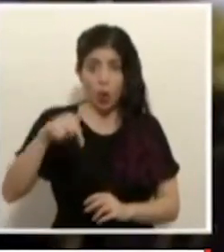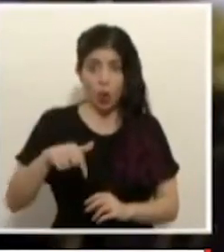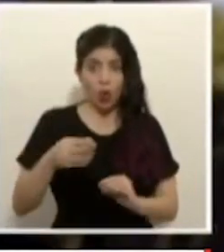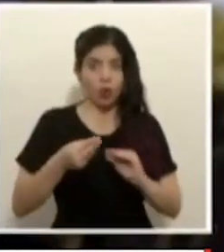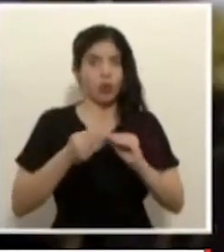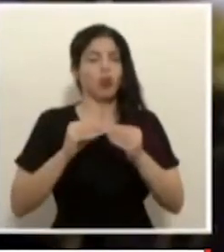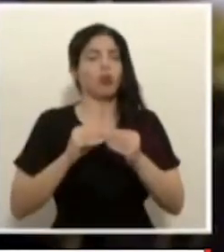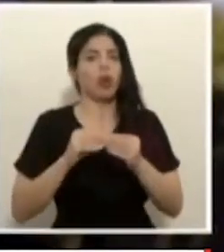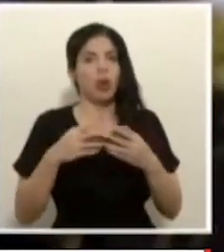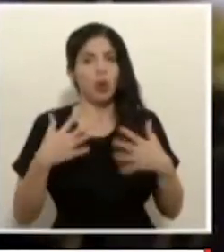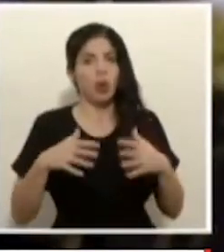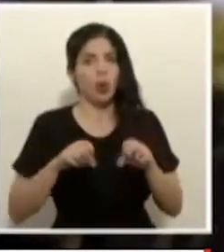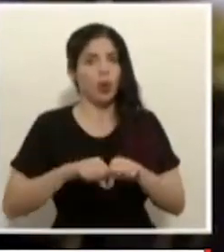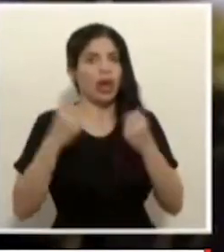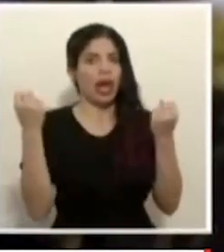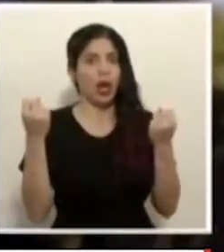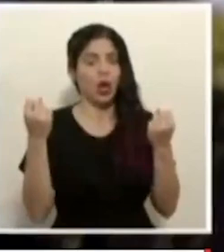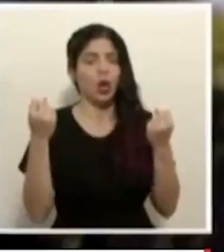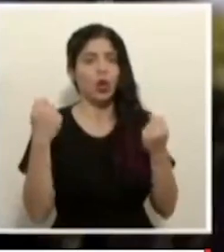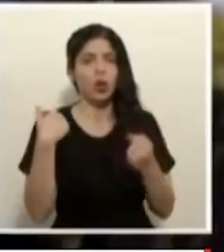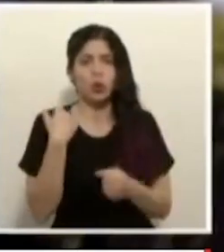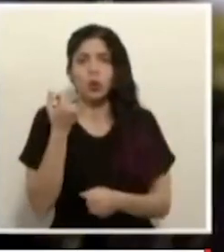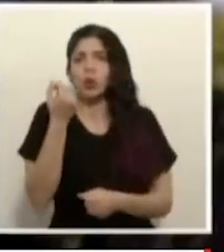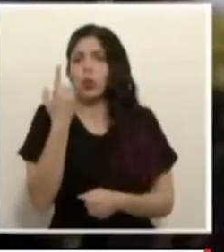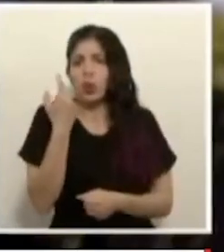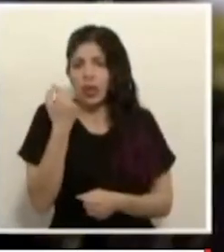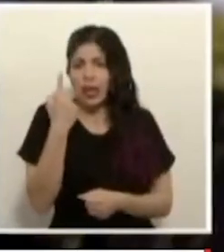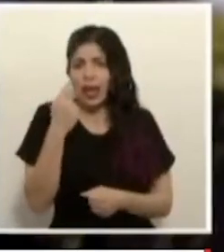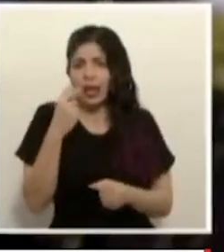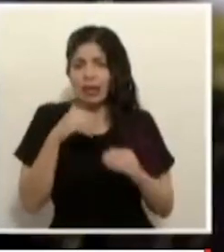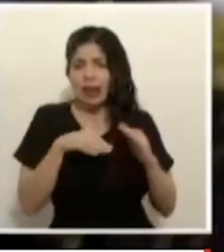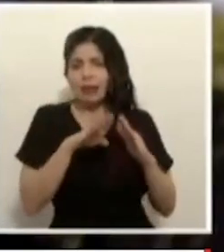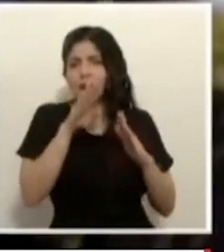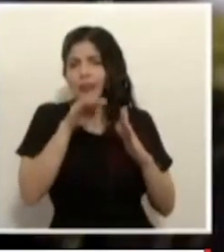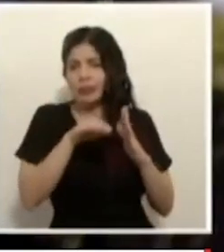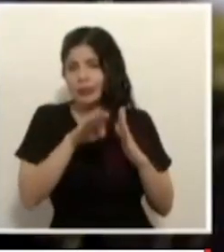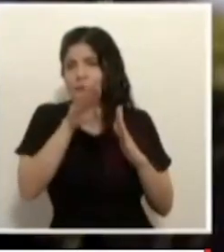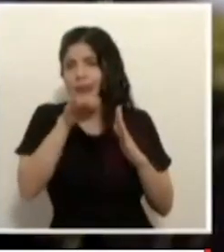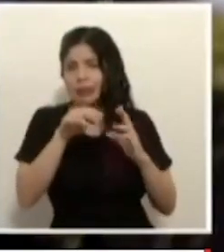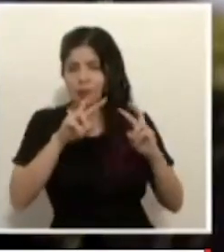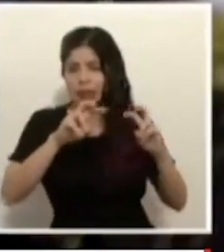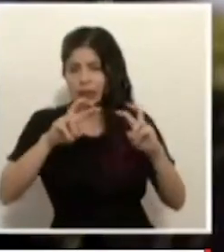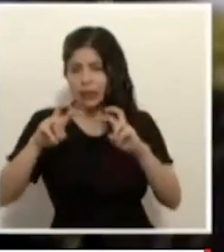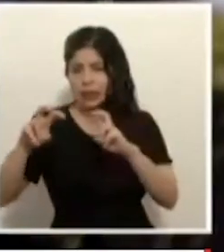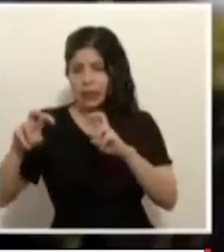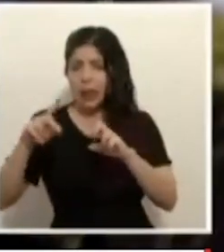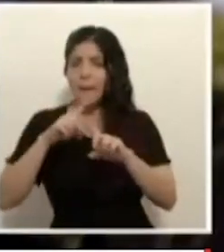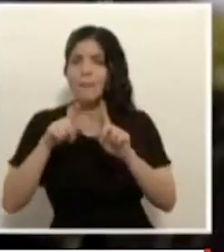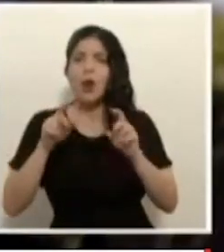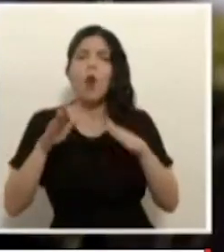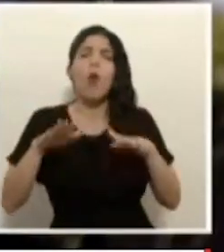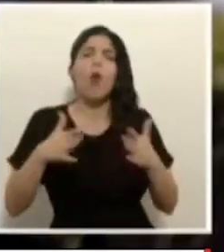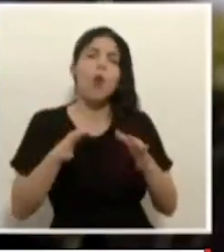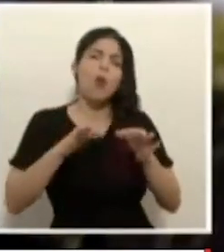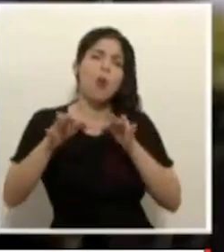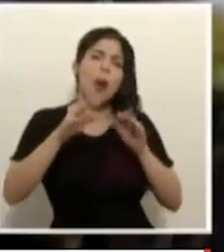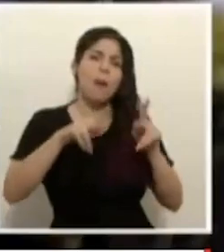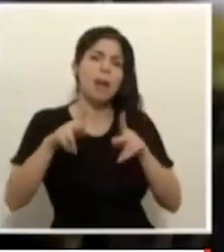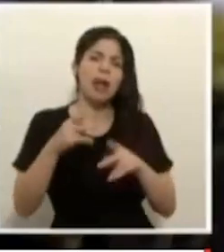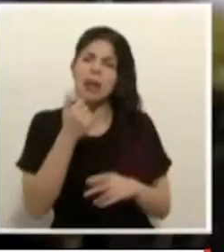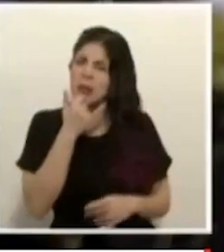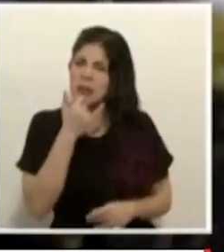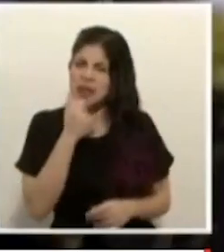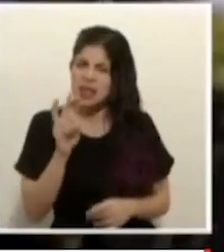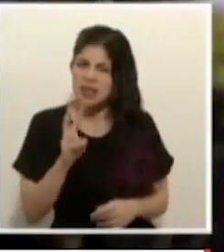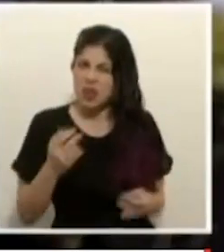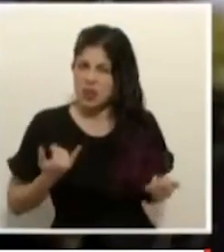número record entendemos que obviamente hay que medir tendencias y hay que hacer todo un análisis pero para poder explicar a la gente qué está pasando con